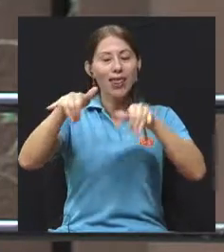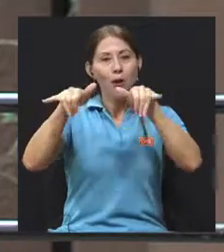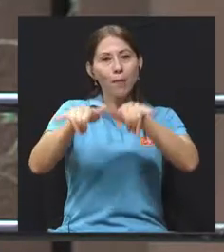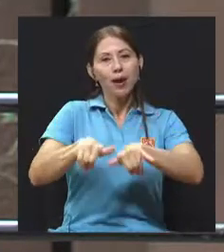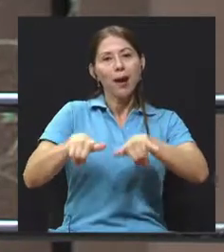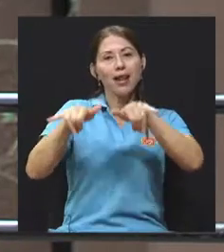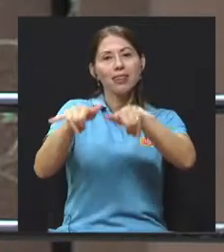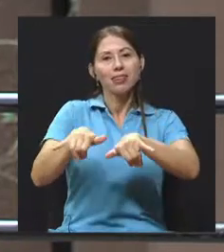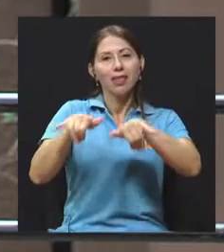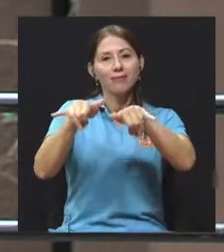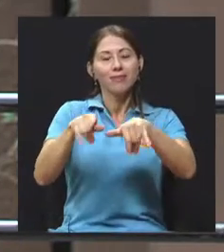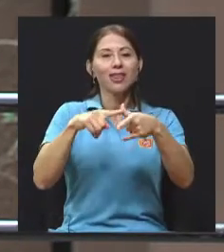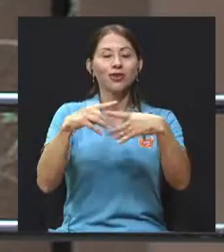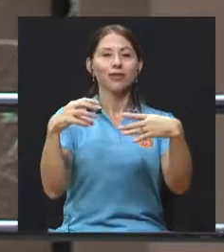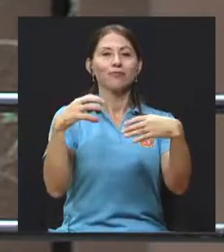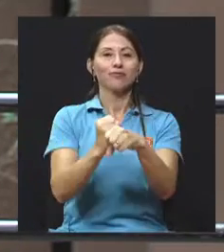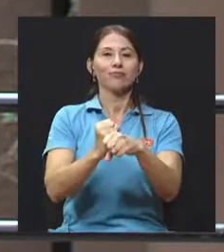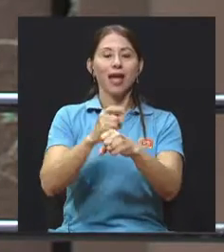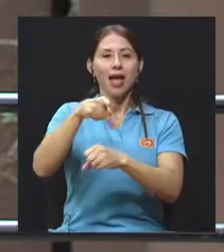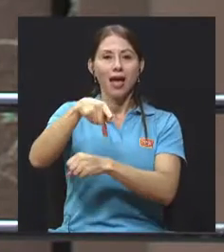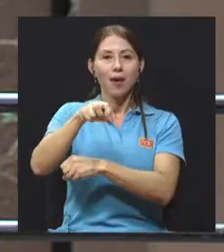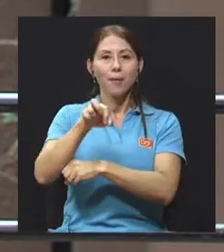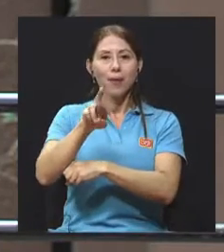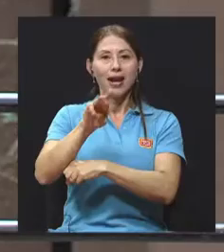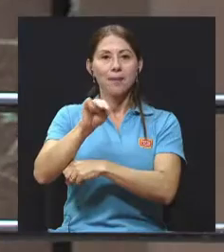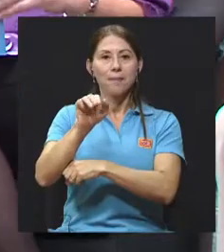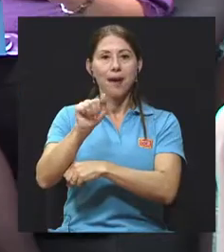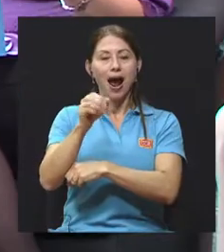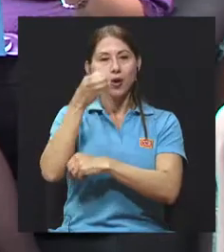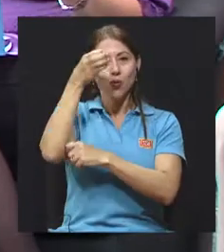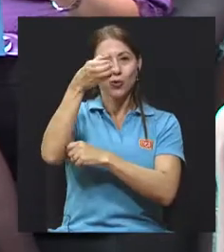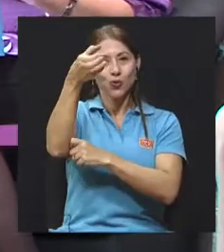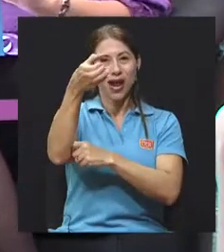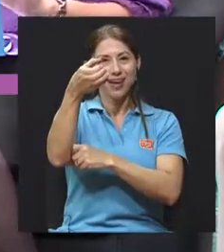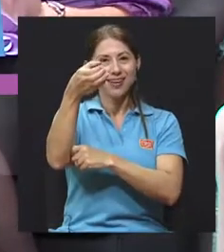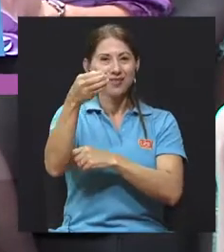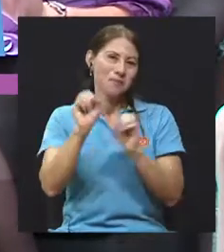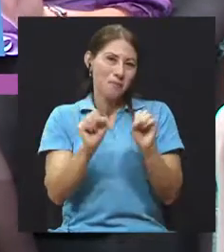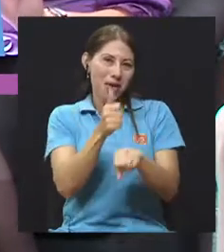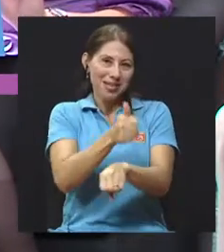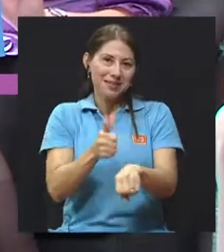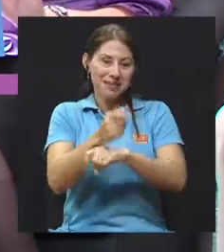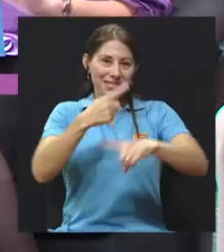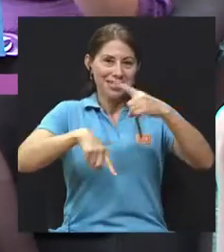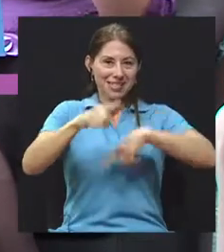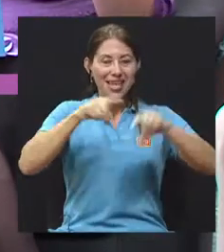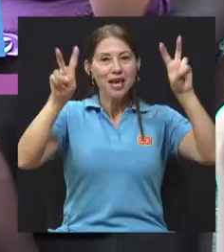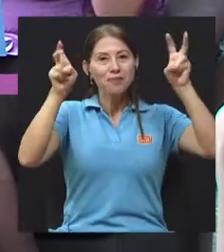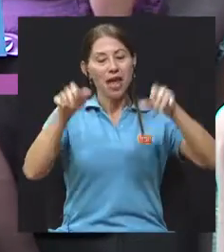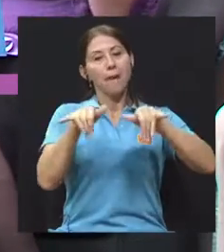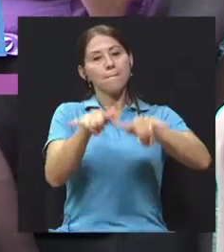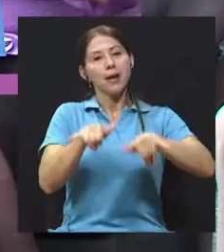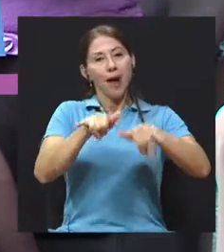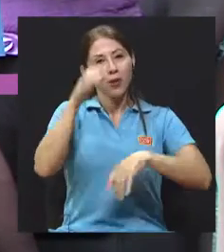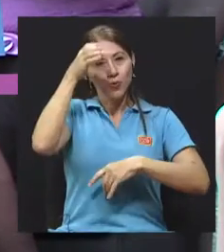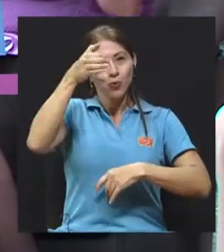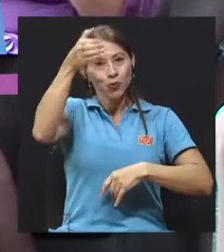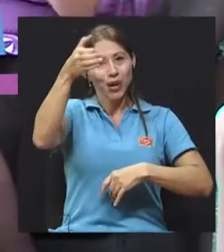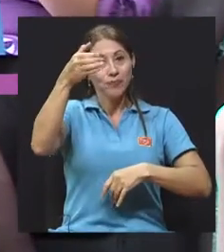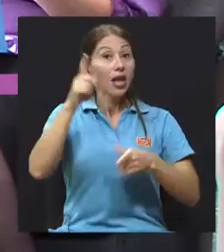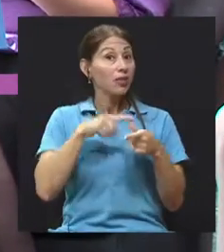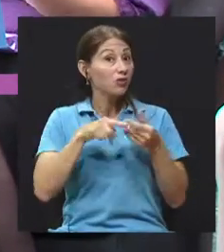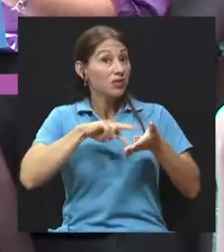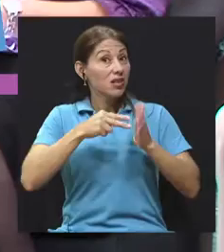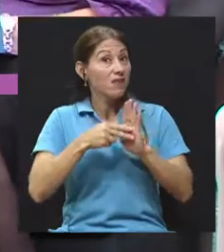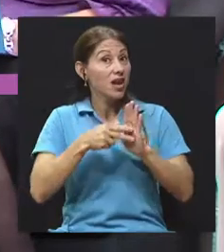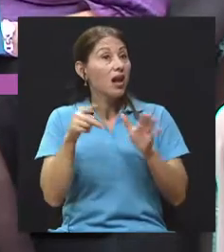esquematizaron y lo pusieron con ese nombre. Claro, entonces podríamos decir, don Luis, que está relacionado con agricultura, con diseño, con todo lo